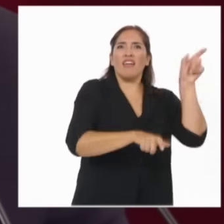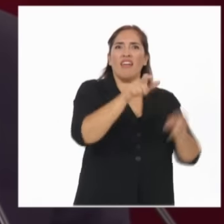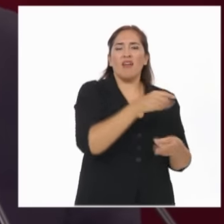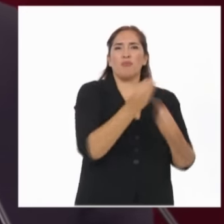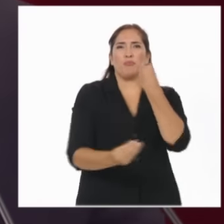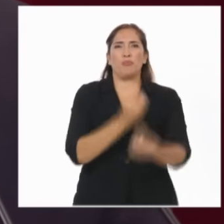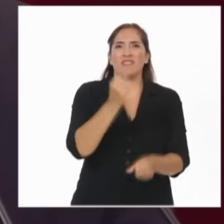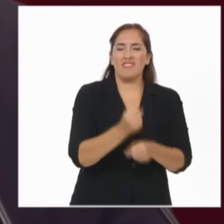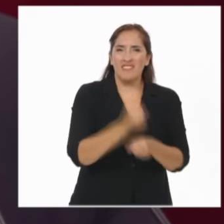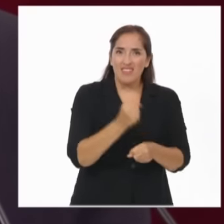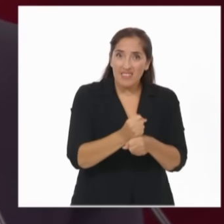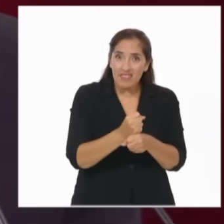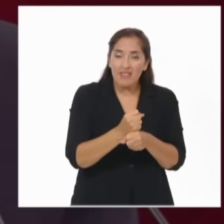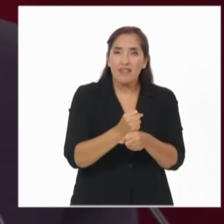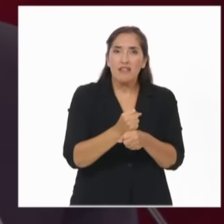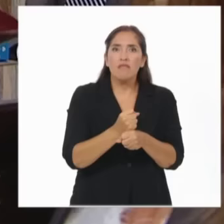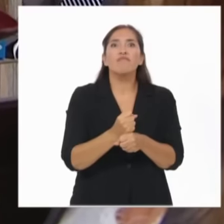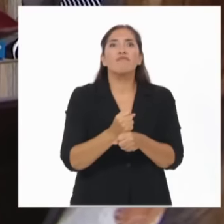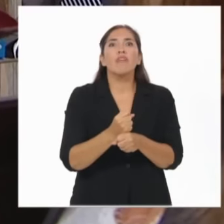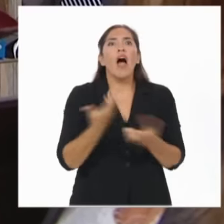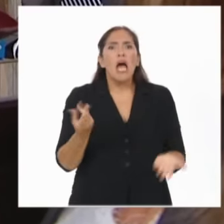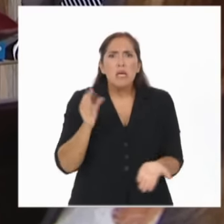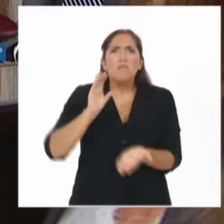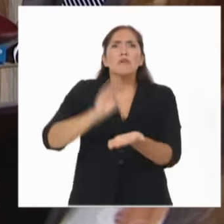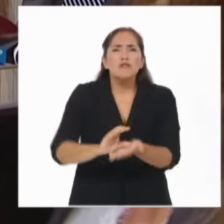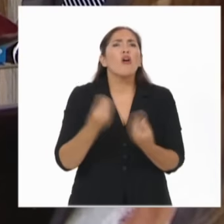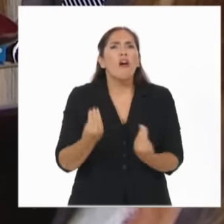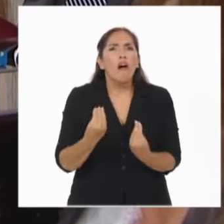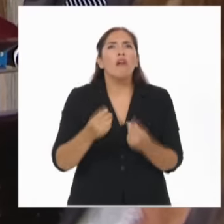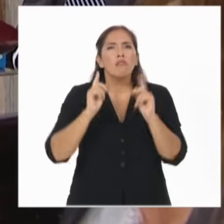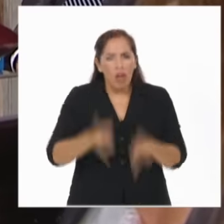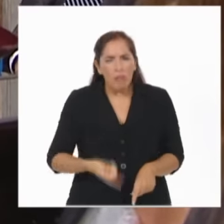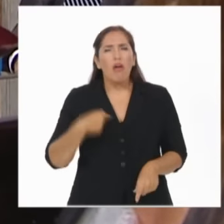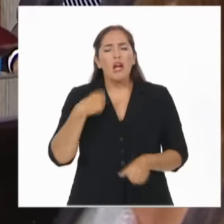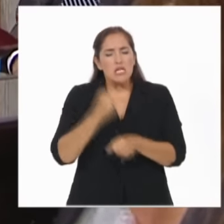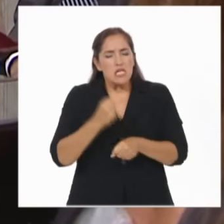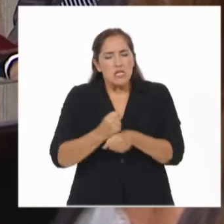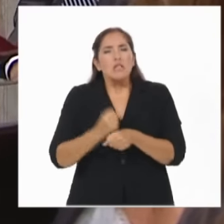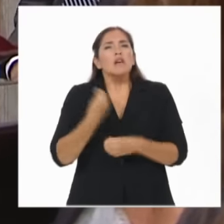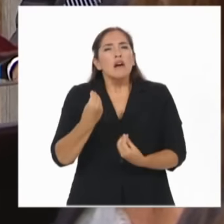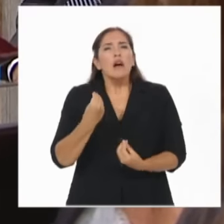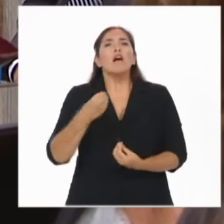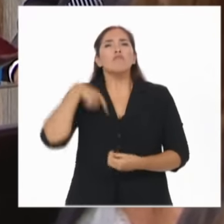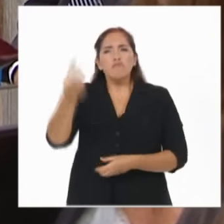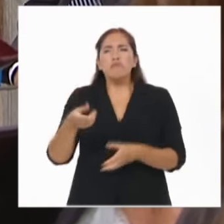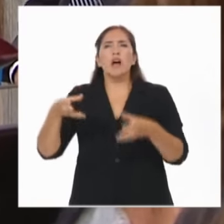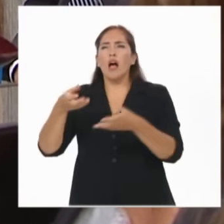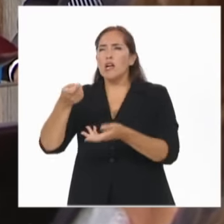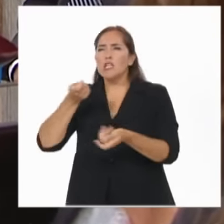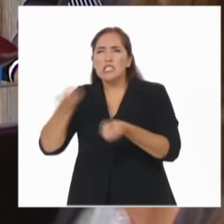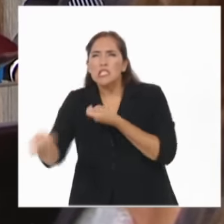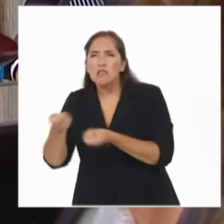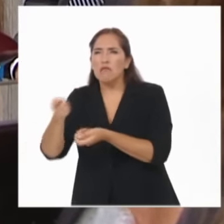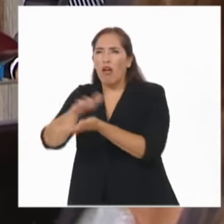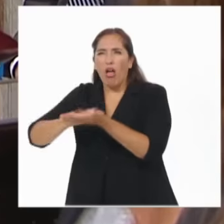inserción tiene que ver también con colaborar en la lucha contra el crimen organizado, con enriquecernos con otras